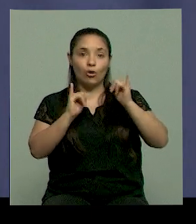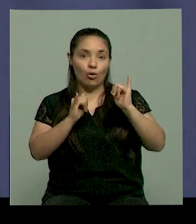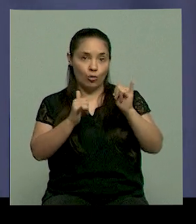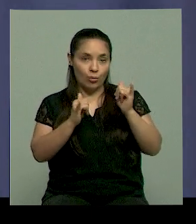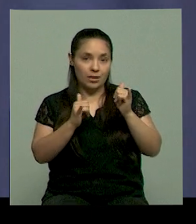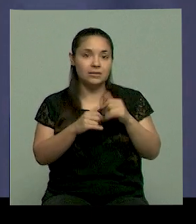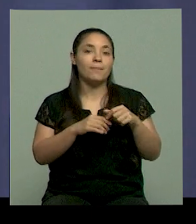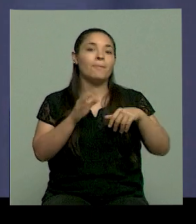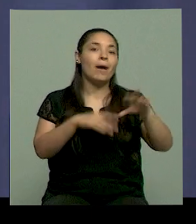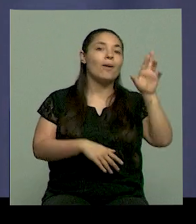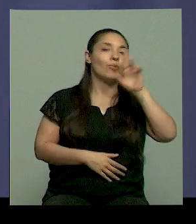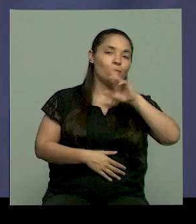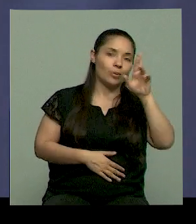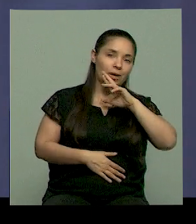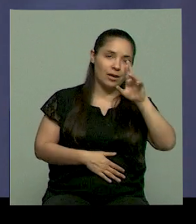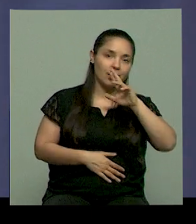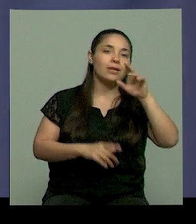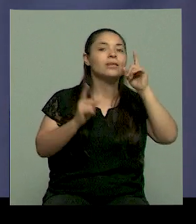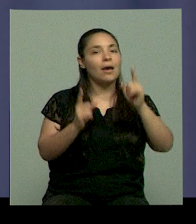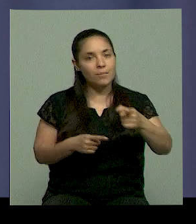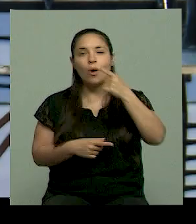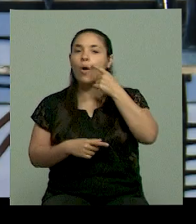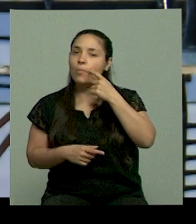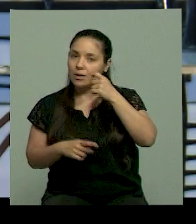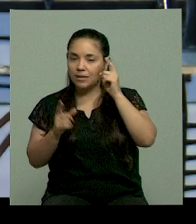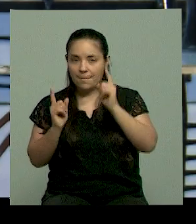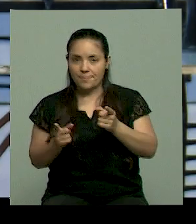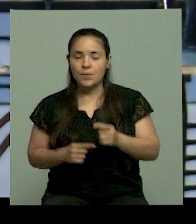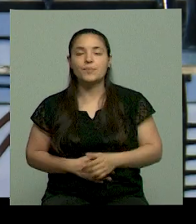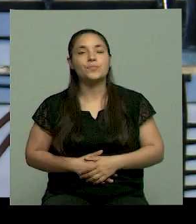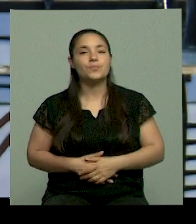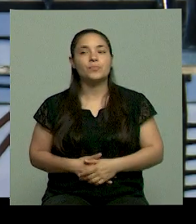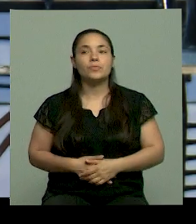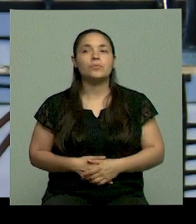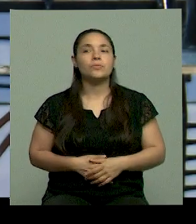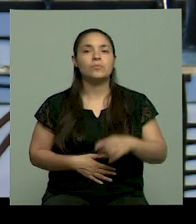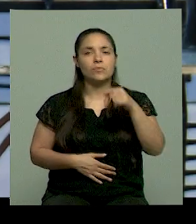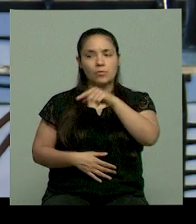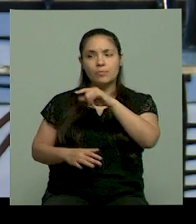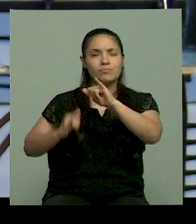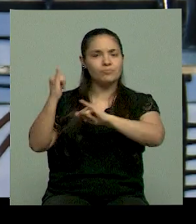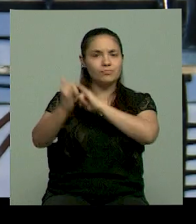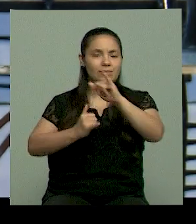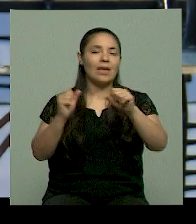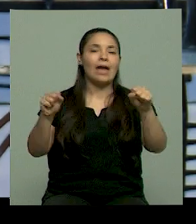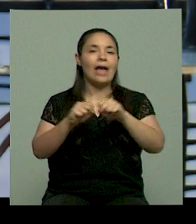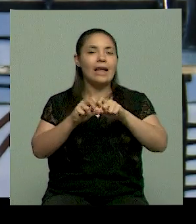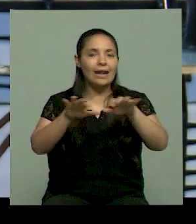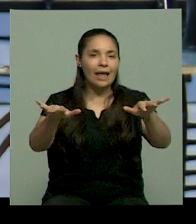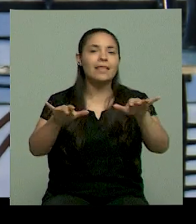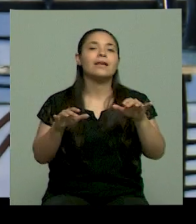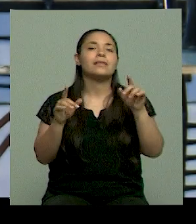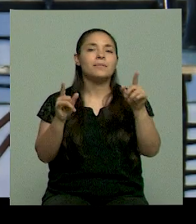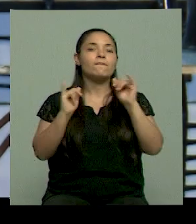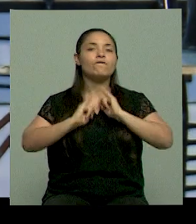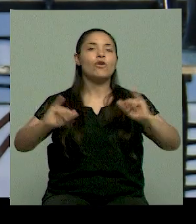más que nada en las mujeres, pero ahora se ve mucho en varones también. Bien. Lo hablaste vos recién, las redes, yo te digo, la